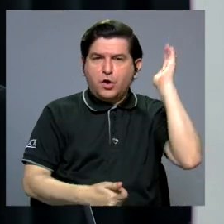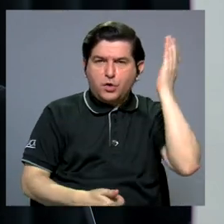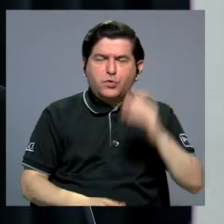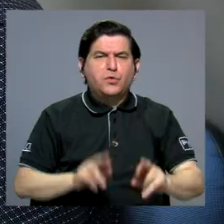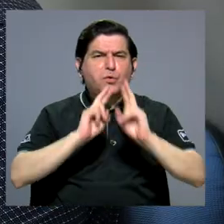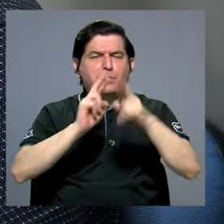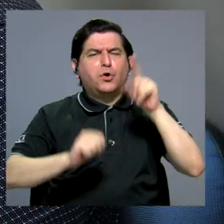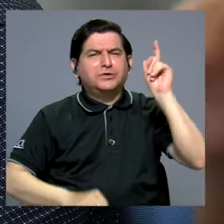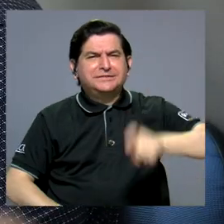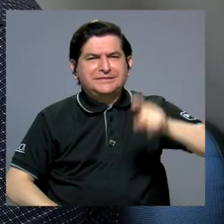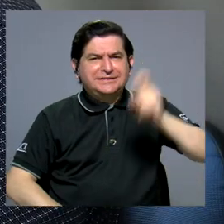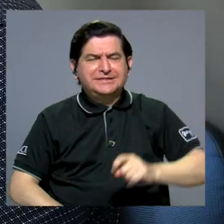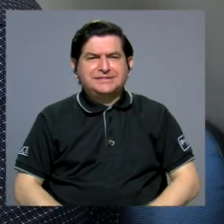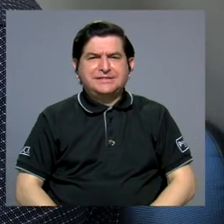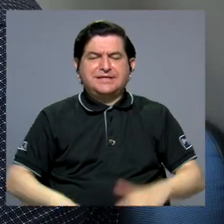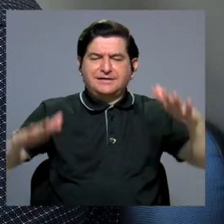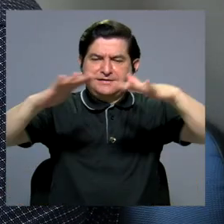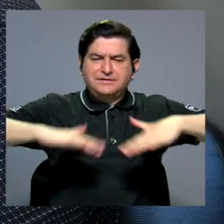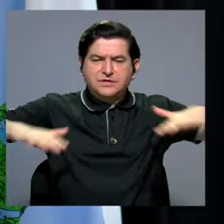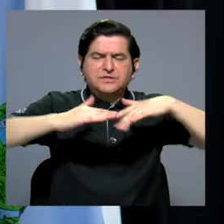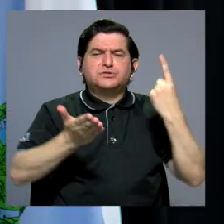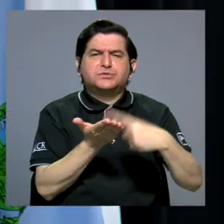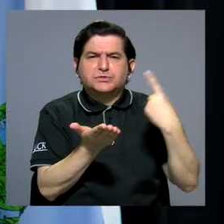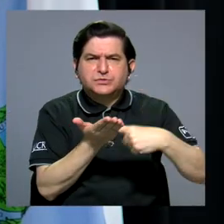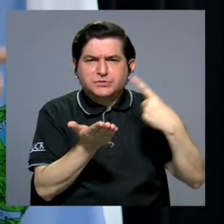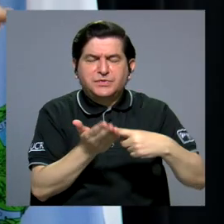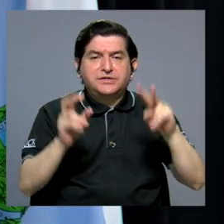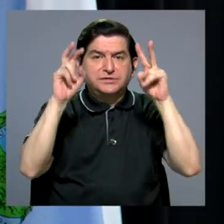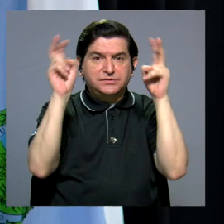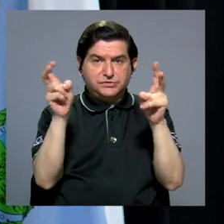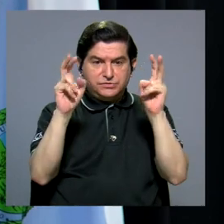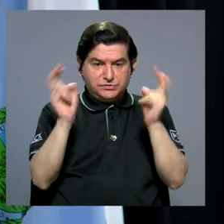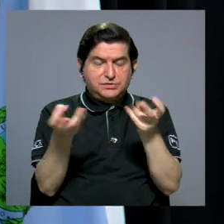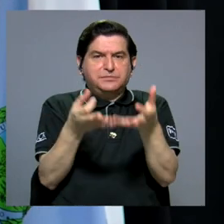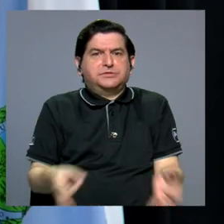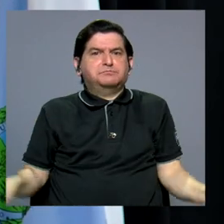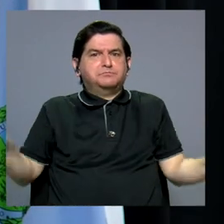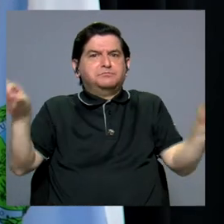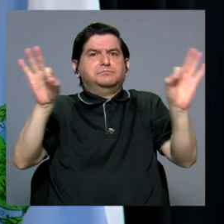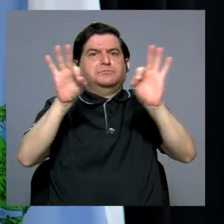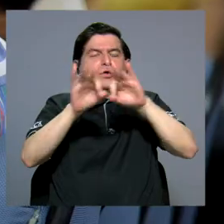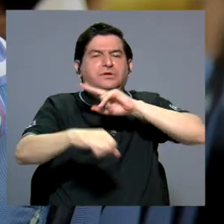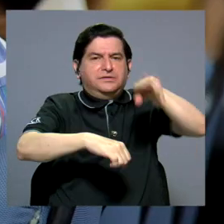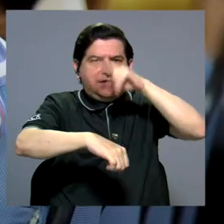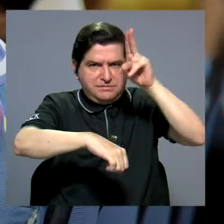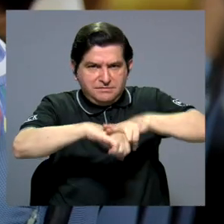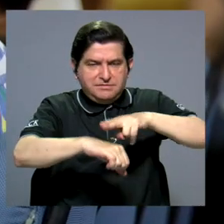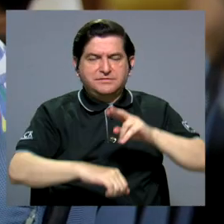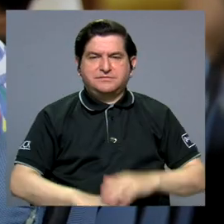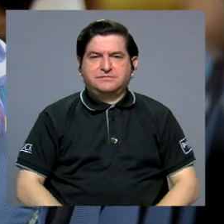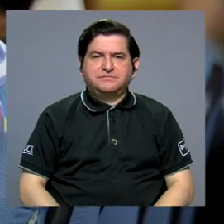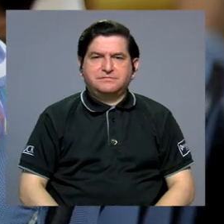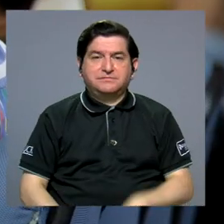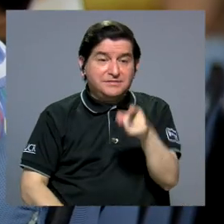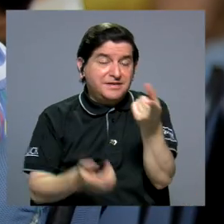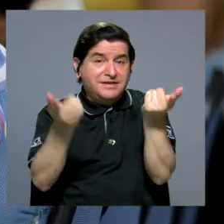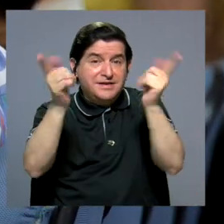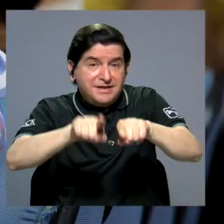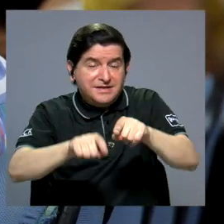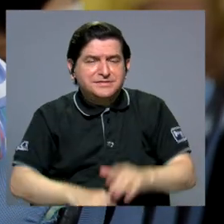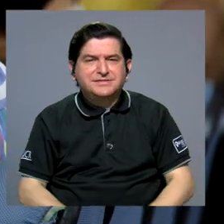ciclo de conferencias responde a la necesidad de abrir espacios de discusión sobre temas que son relevantes a nivel nacional.